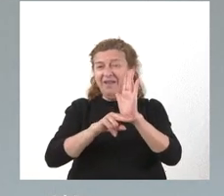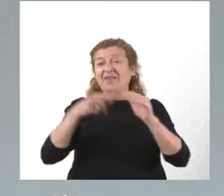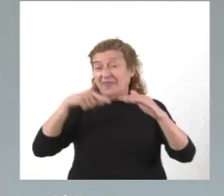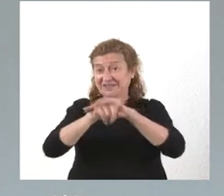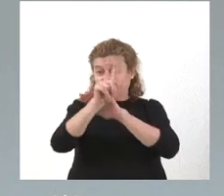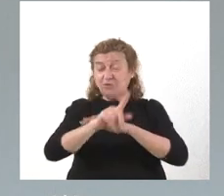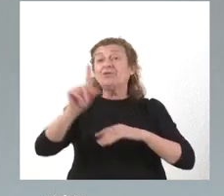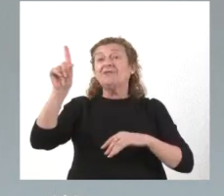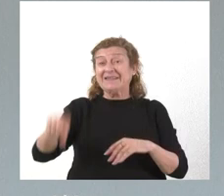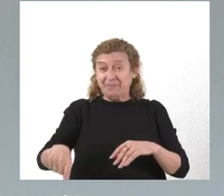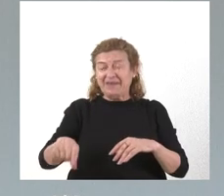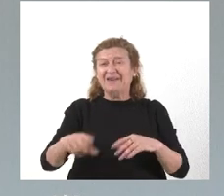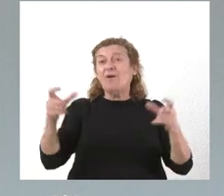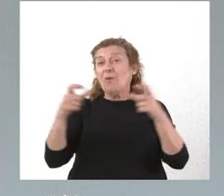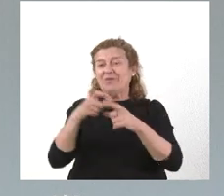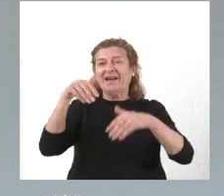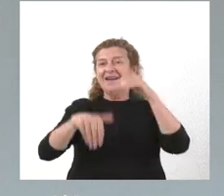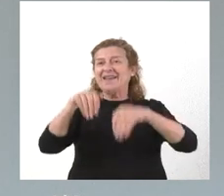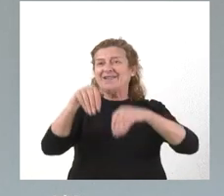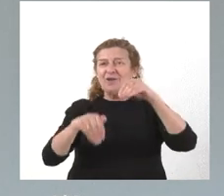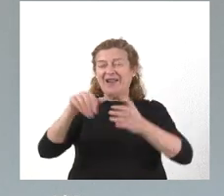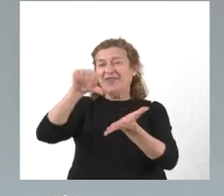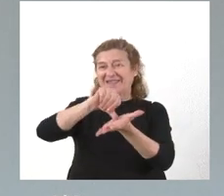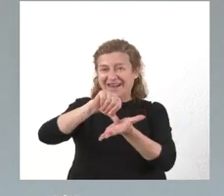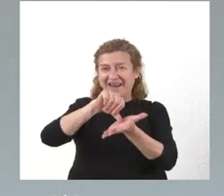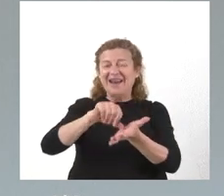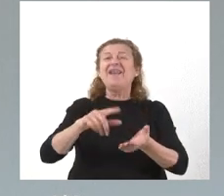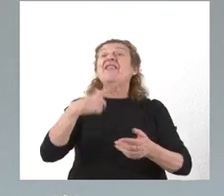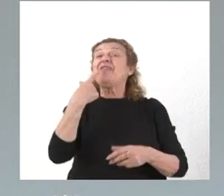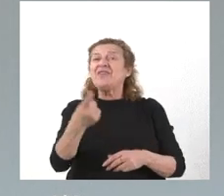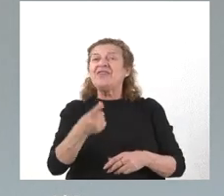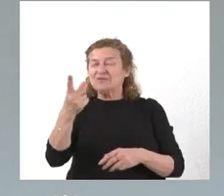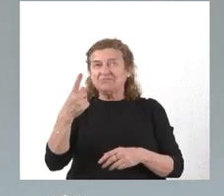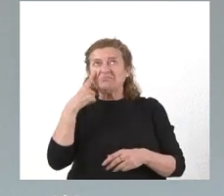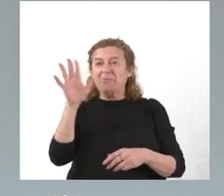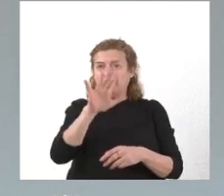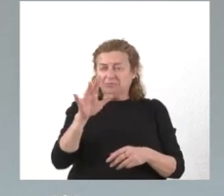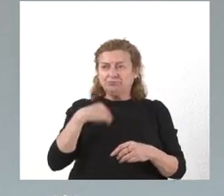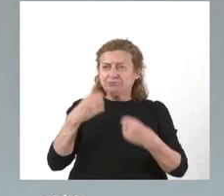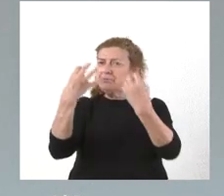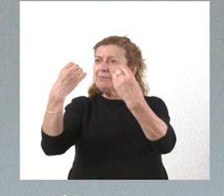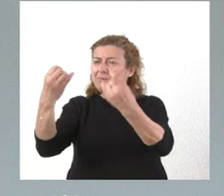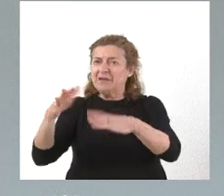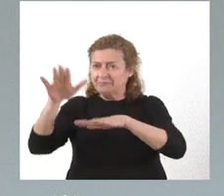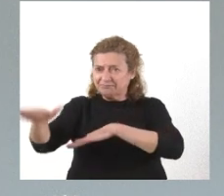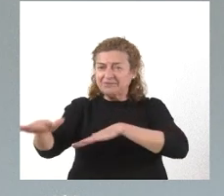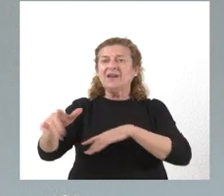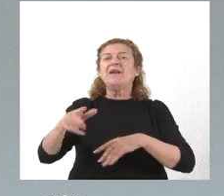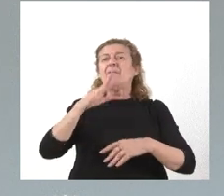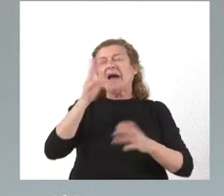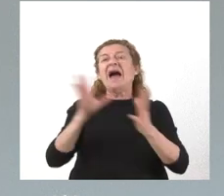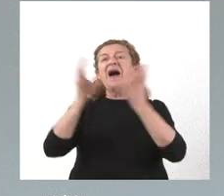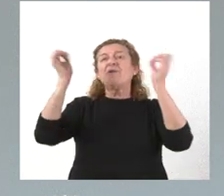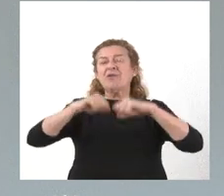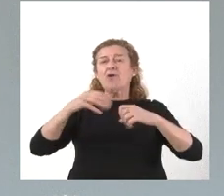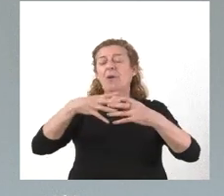Asimismo, la Junta Electoral Central ha manifestado su parecer favorable a la aprobación del